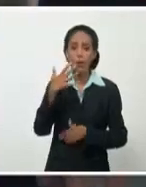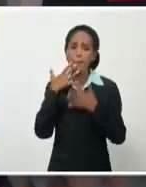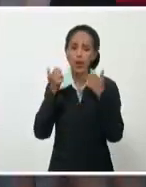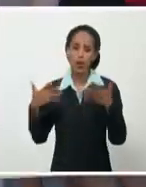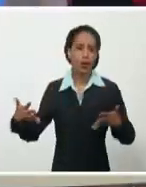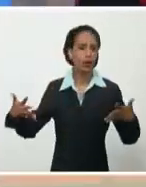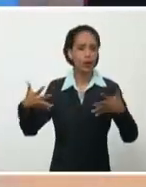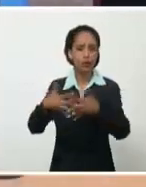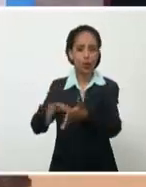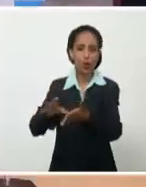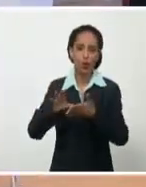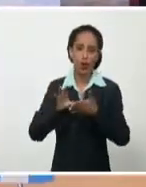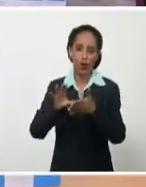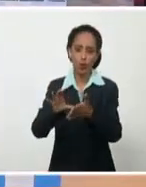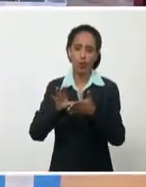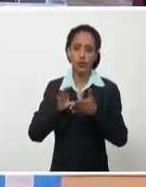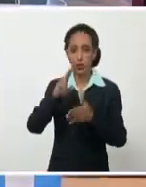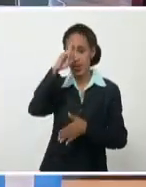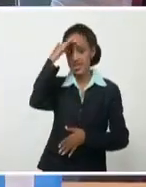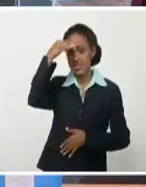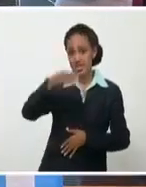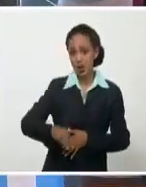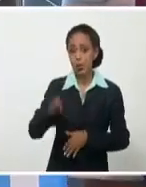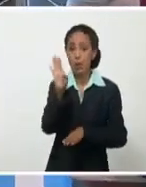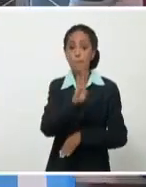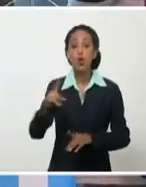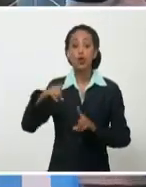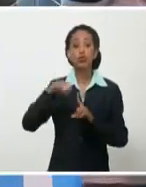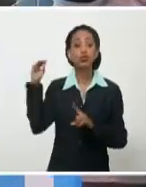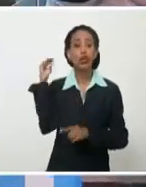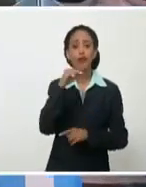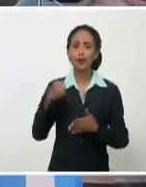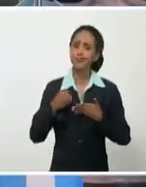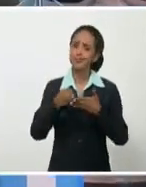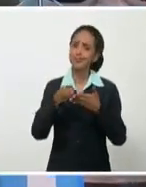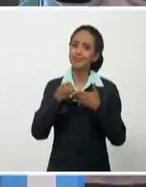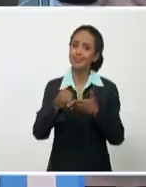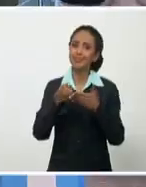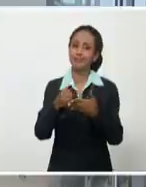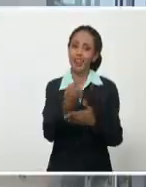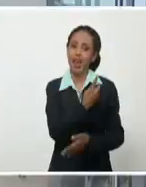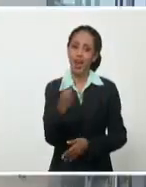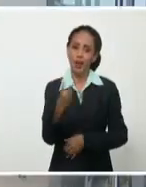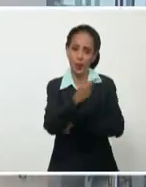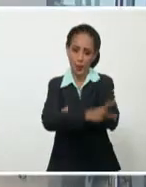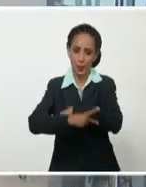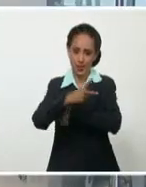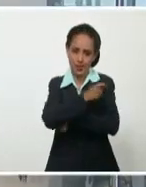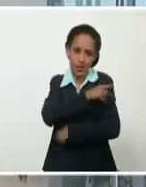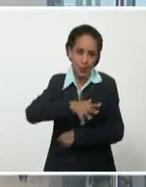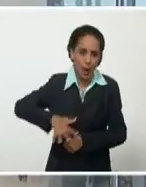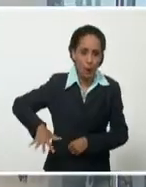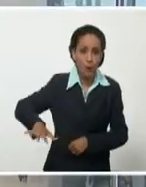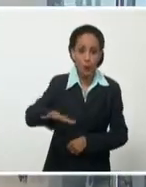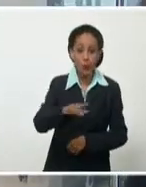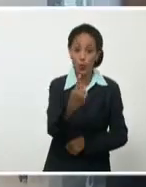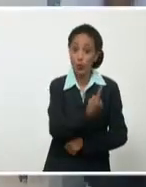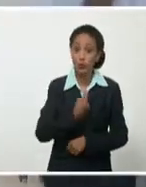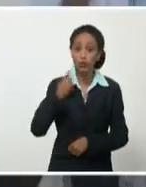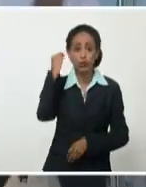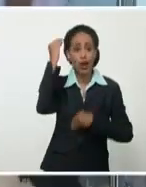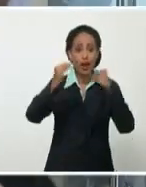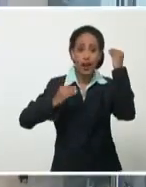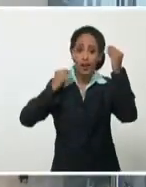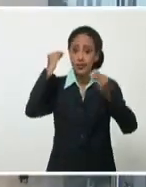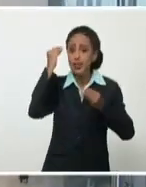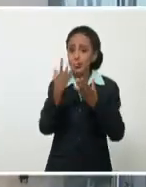cooperación bilateral en el campo de la salud y la biotecnología en favor del bienestar de sus pueblos. Estamos viendo y analizando con